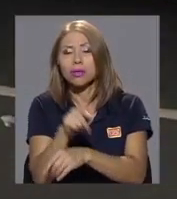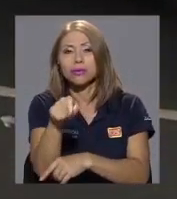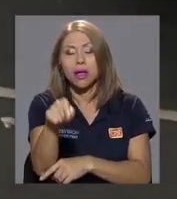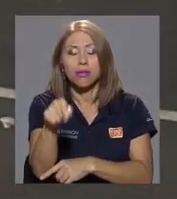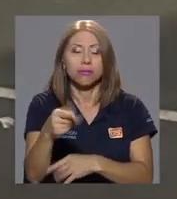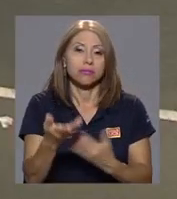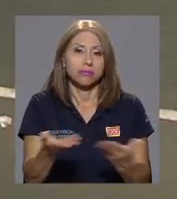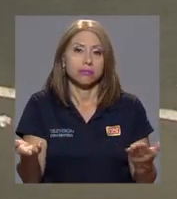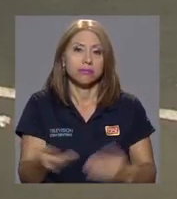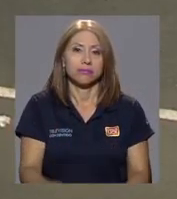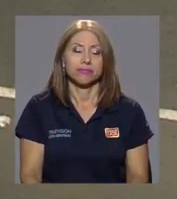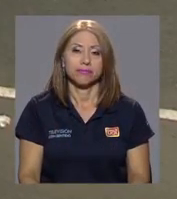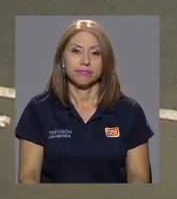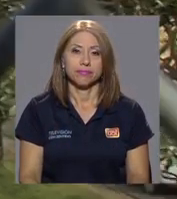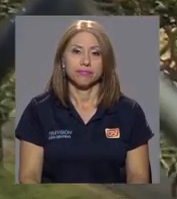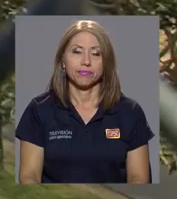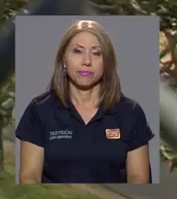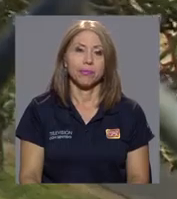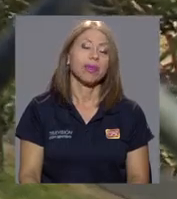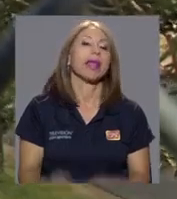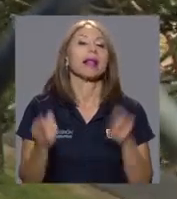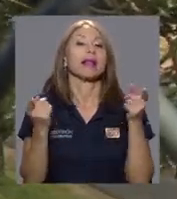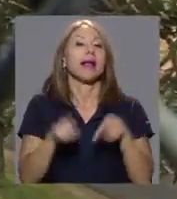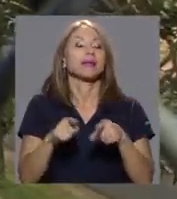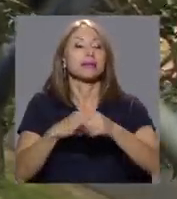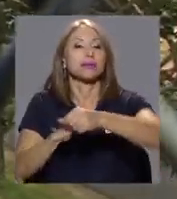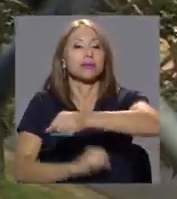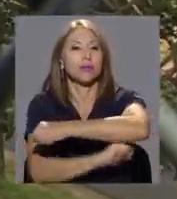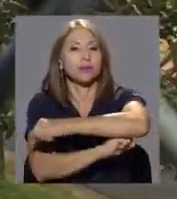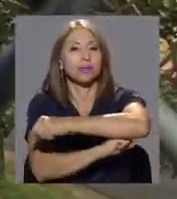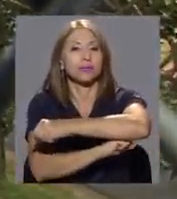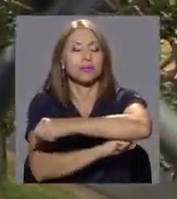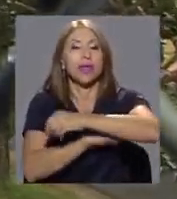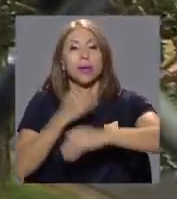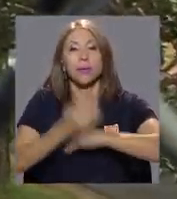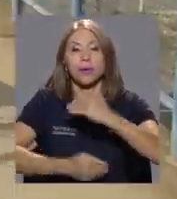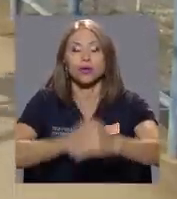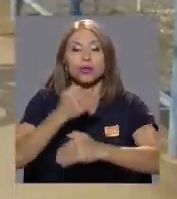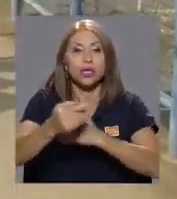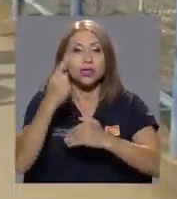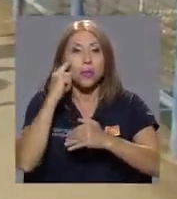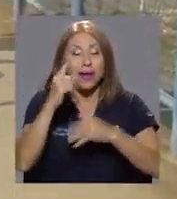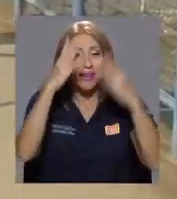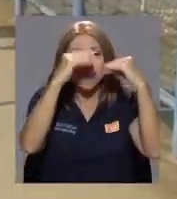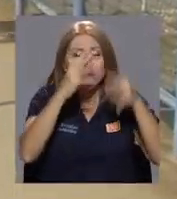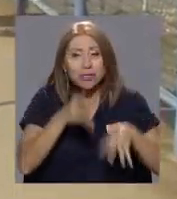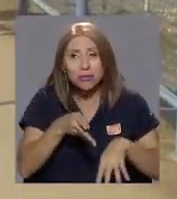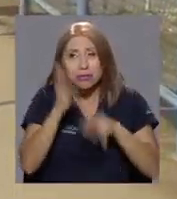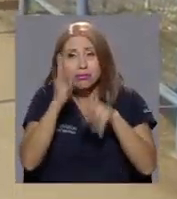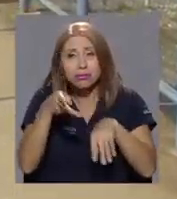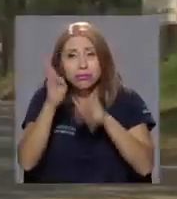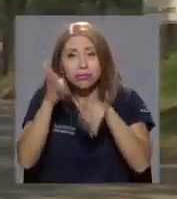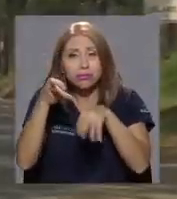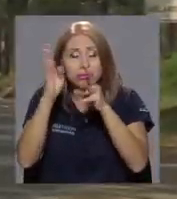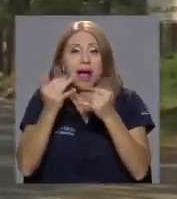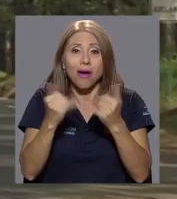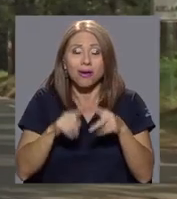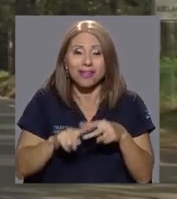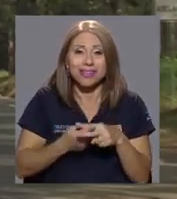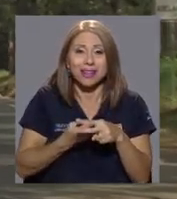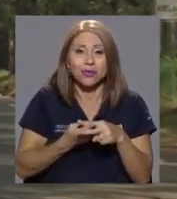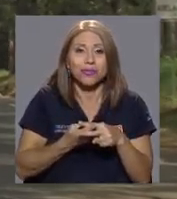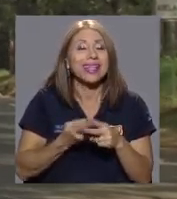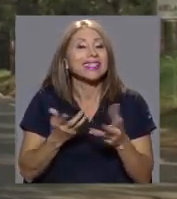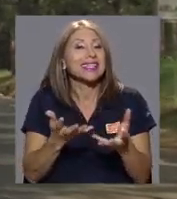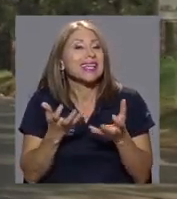de esos aspectos. En el caso de los puentes, el proceso de incorporación de información está iniciando y se pretende que